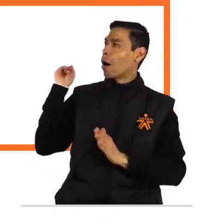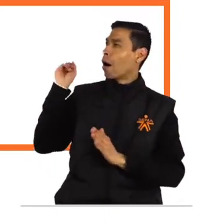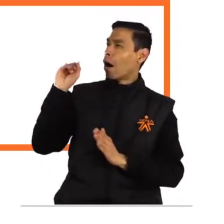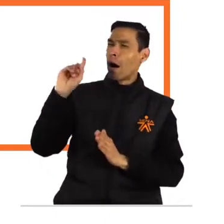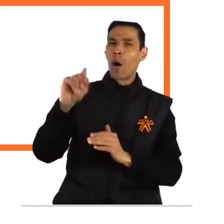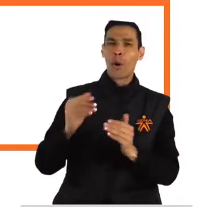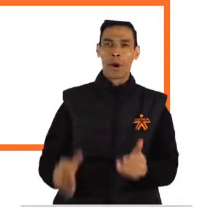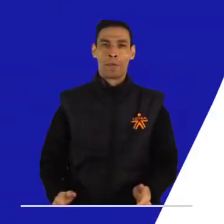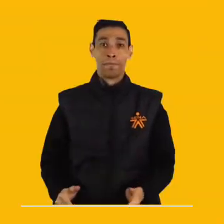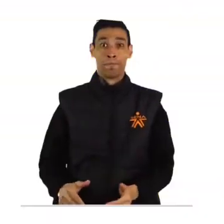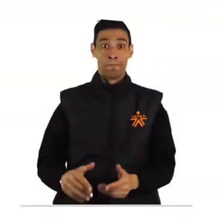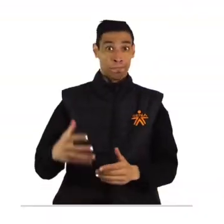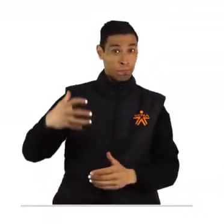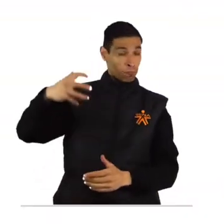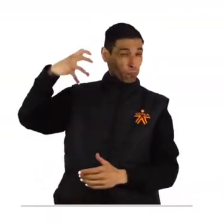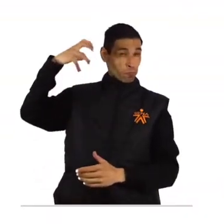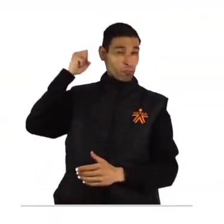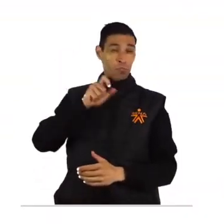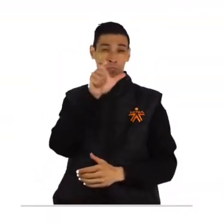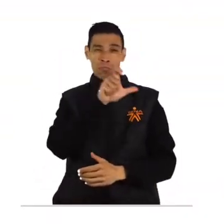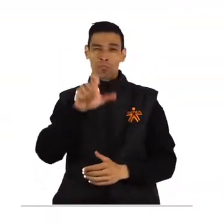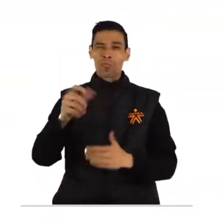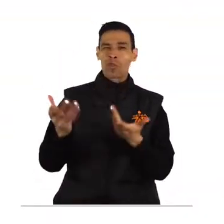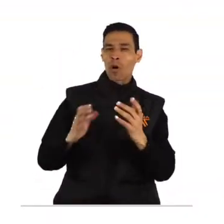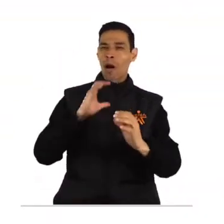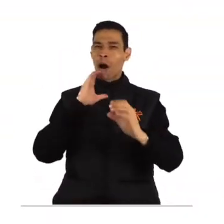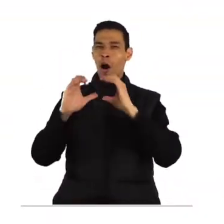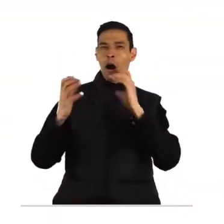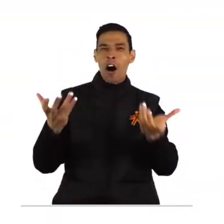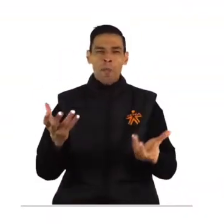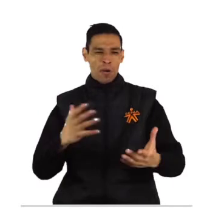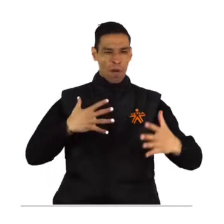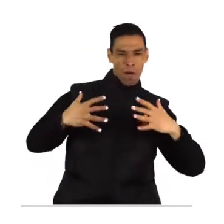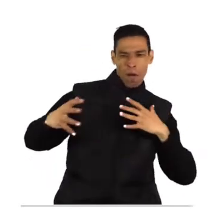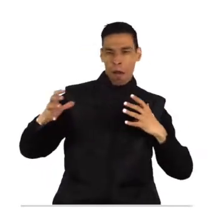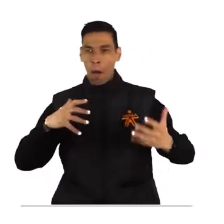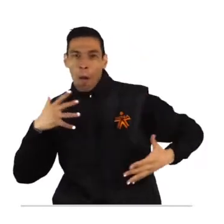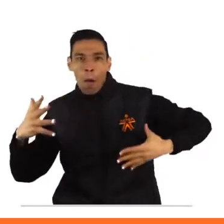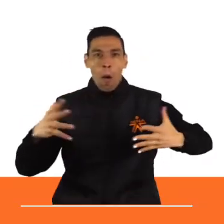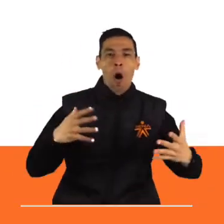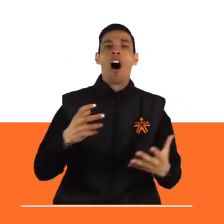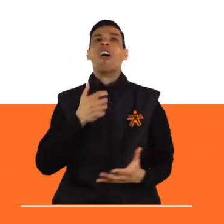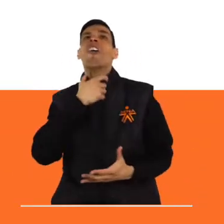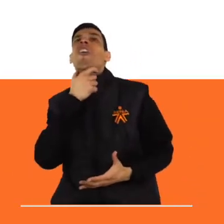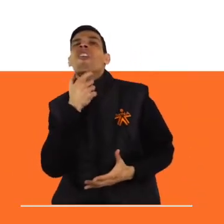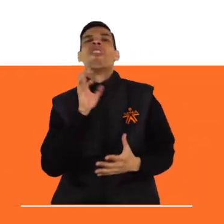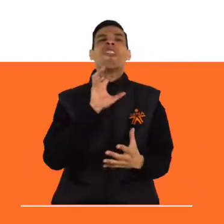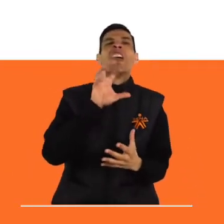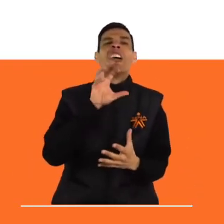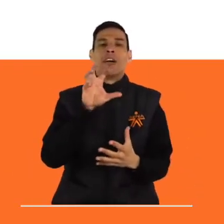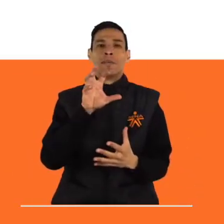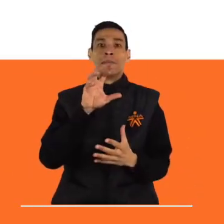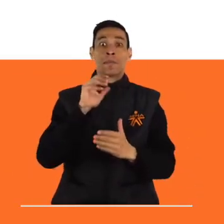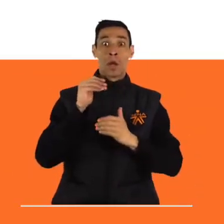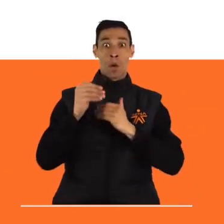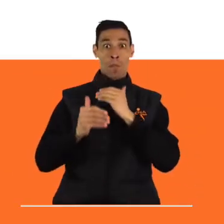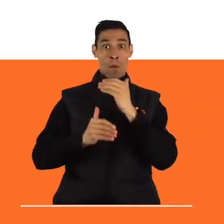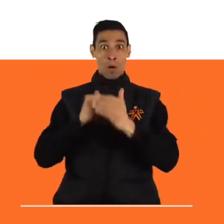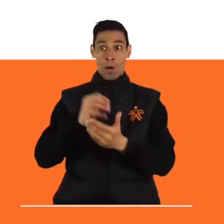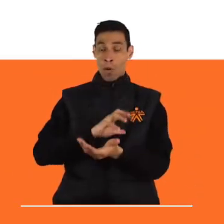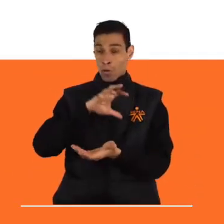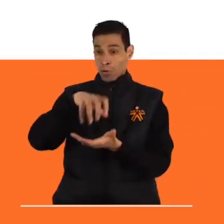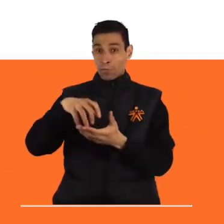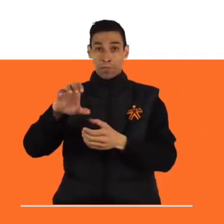a través del tiempo primero los hombres se comunicaban por señas y signos guturales con el sedentarismo